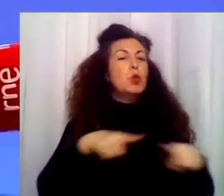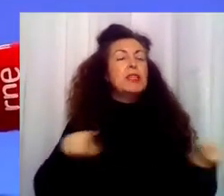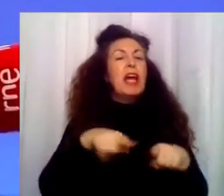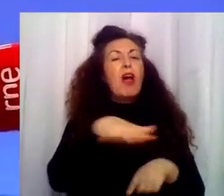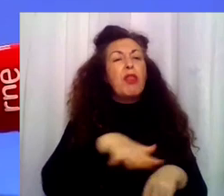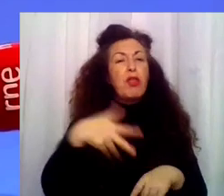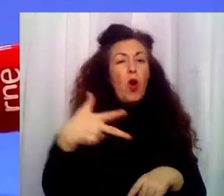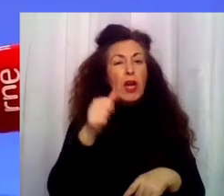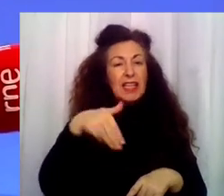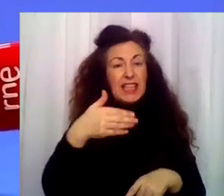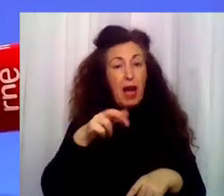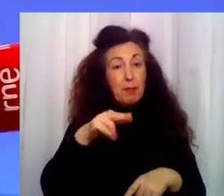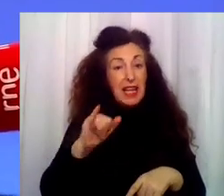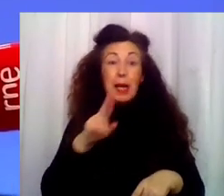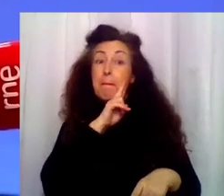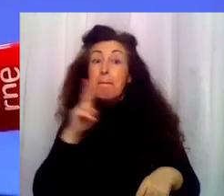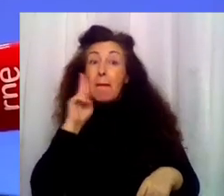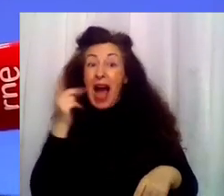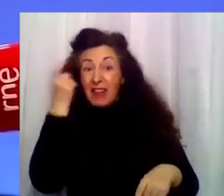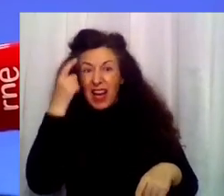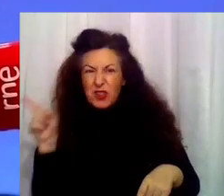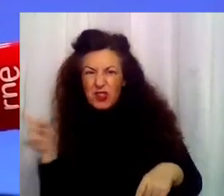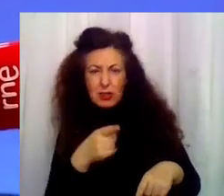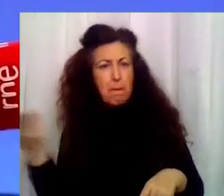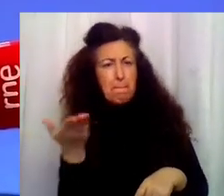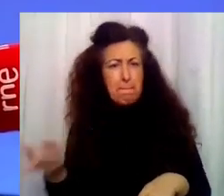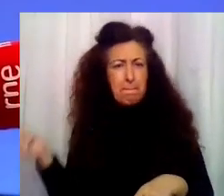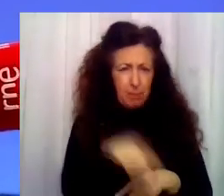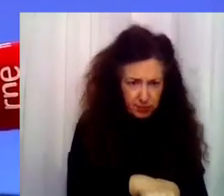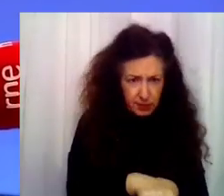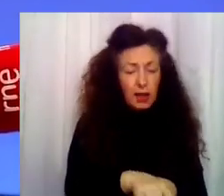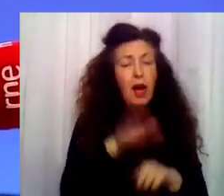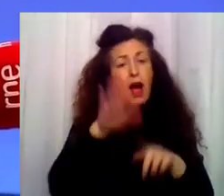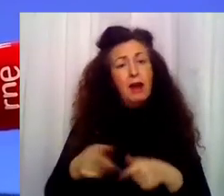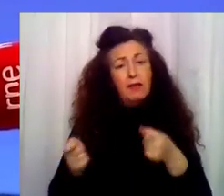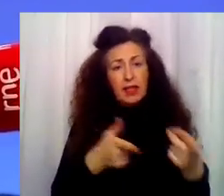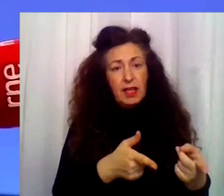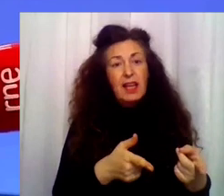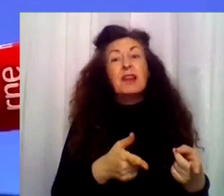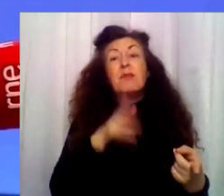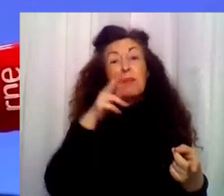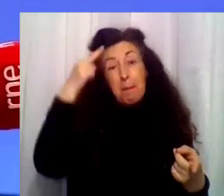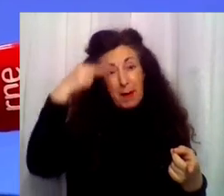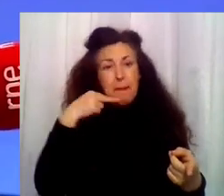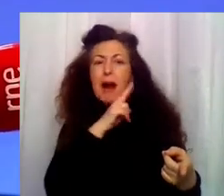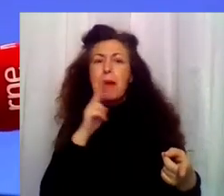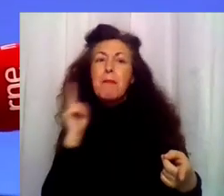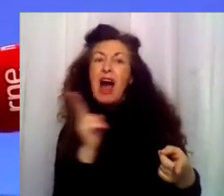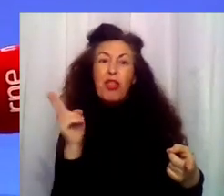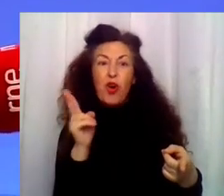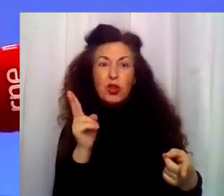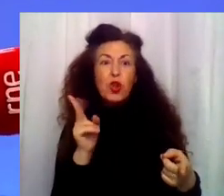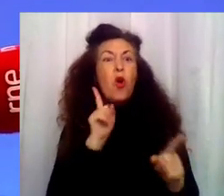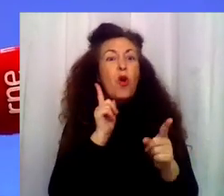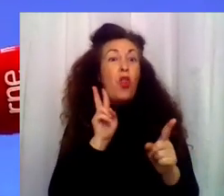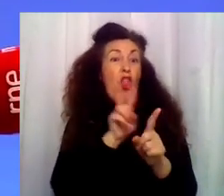el golpe propinado por la madre de uno de sus alumnos con la colaboración necesaria del padre que ha acorralado a la profesora. Se teme